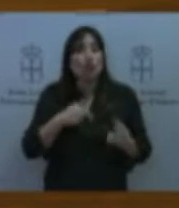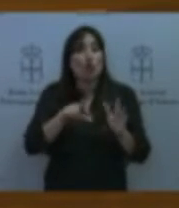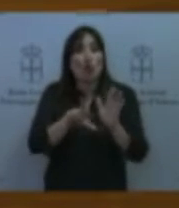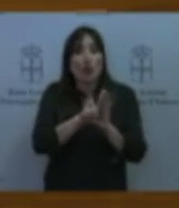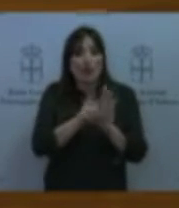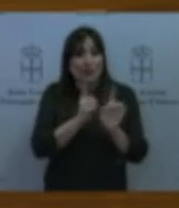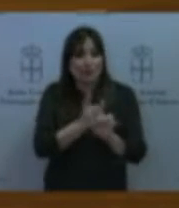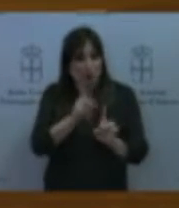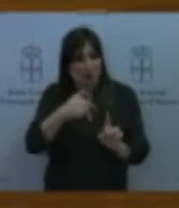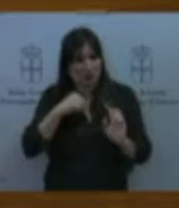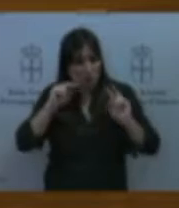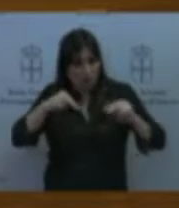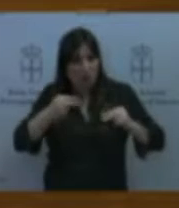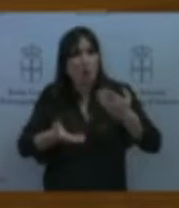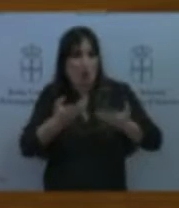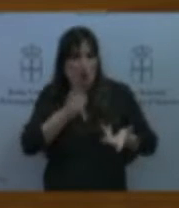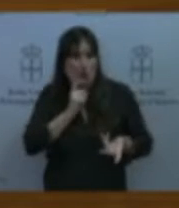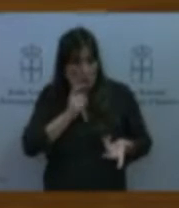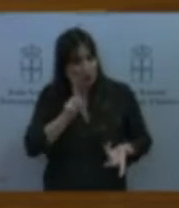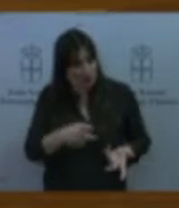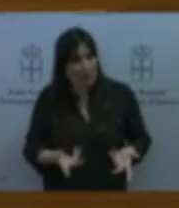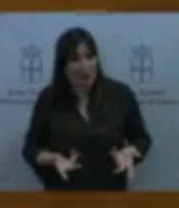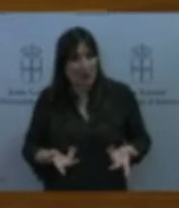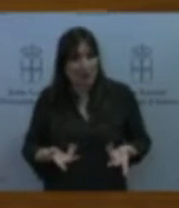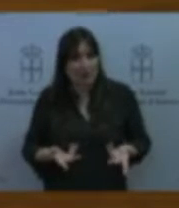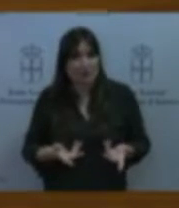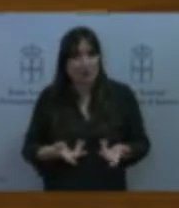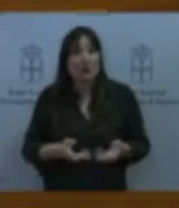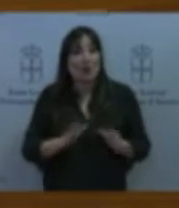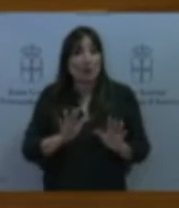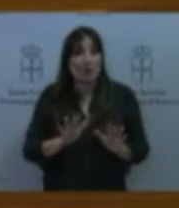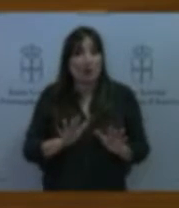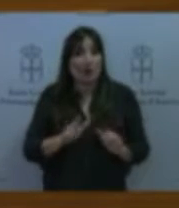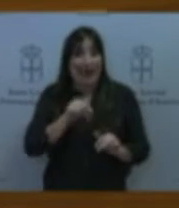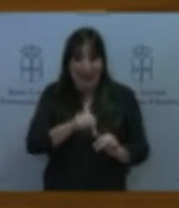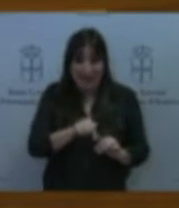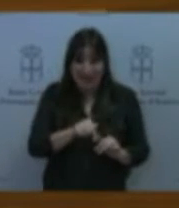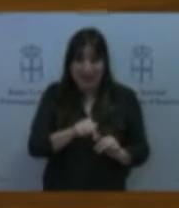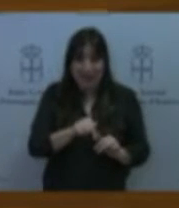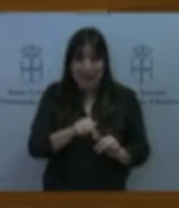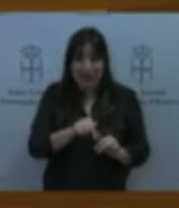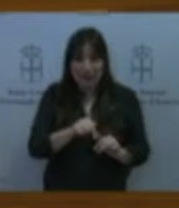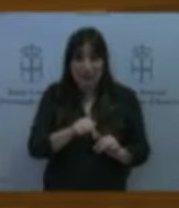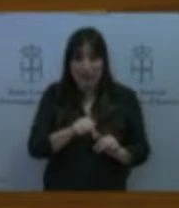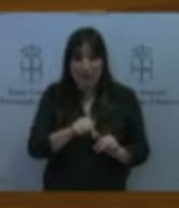Pero irnos desde ahí a otras cuestiones totalmente